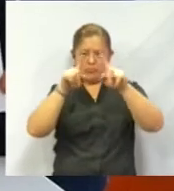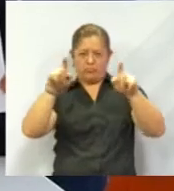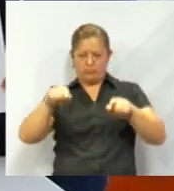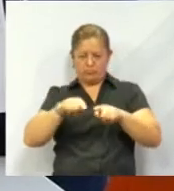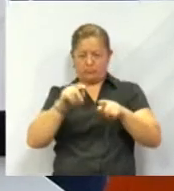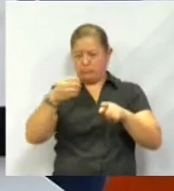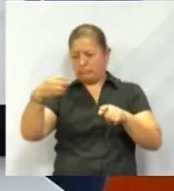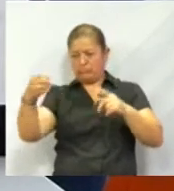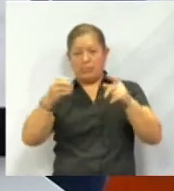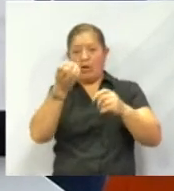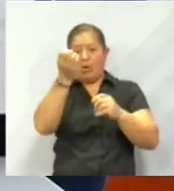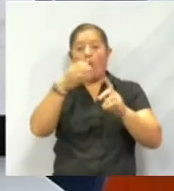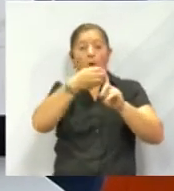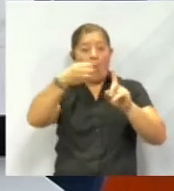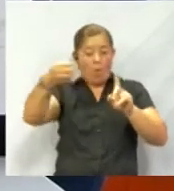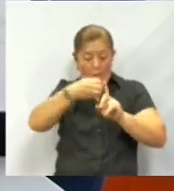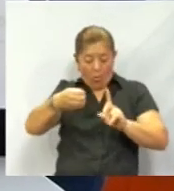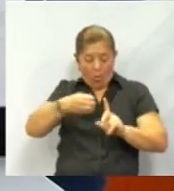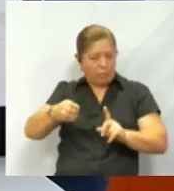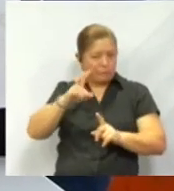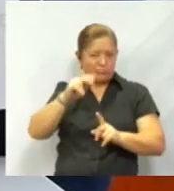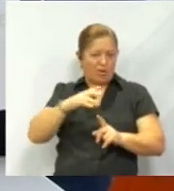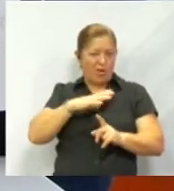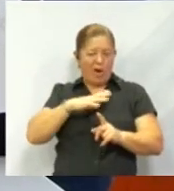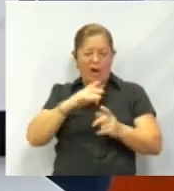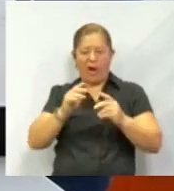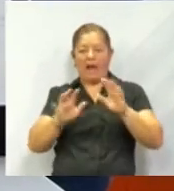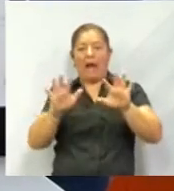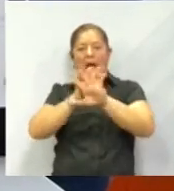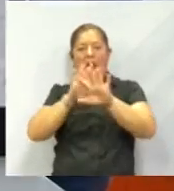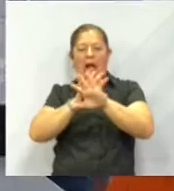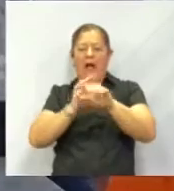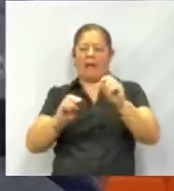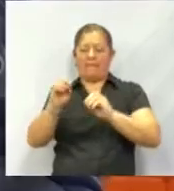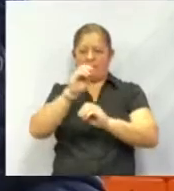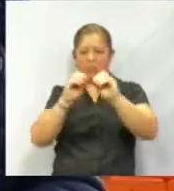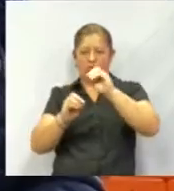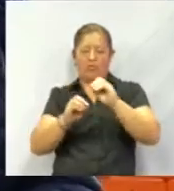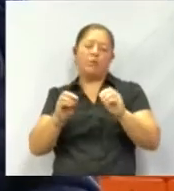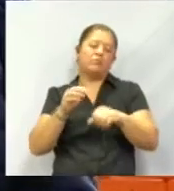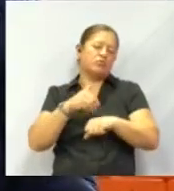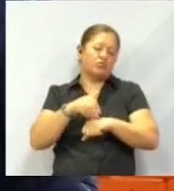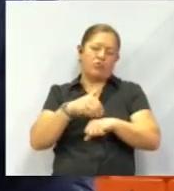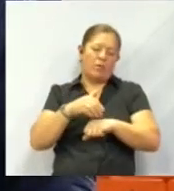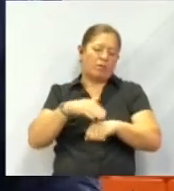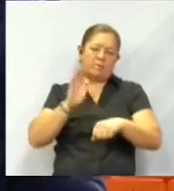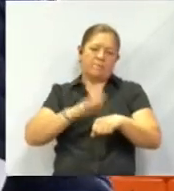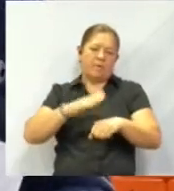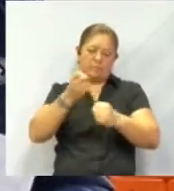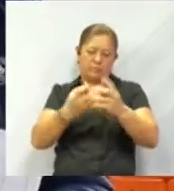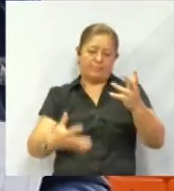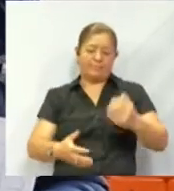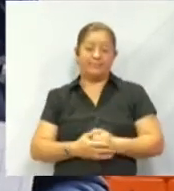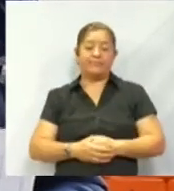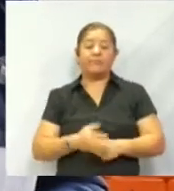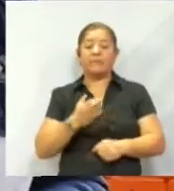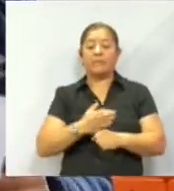espacio, la alineación de número, omisiones de número, rotación de números, entre otras. A continuación presentaremos una